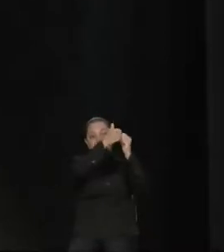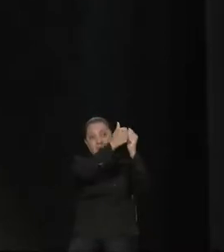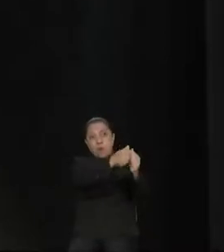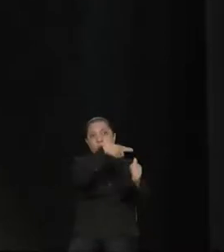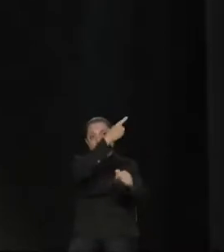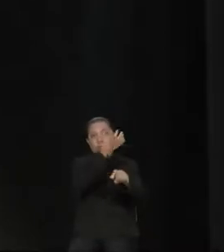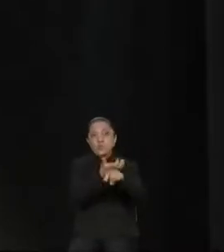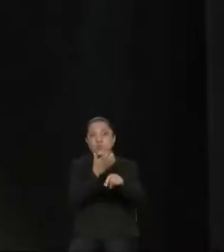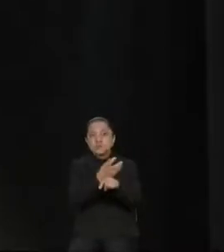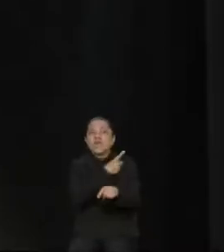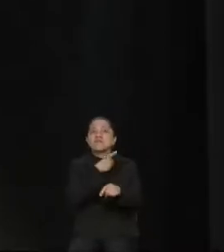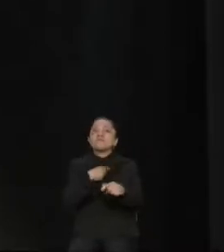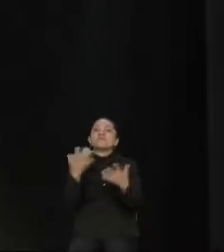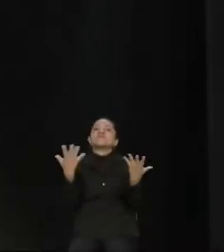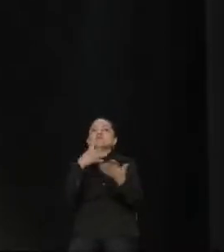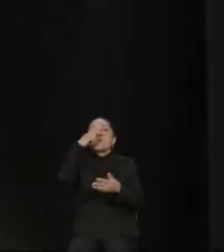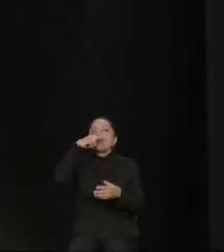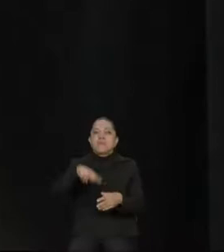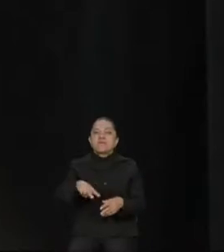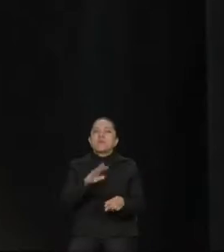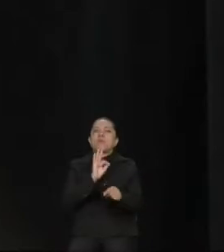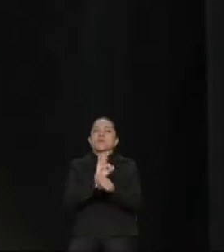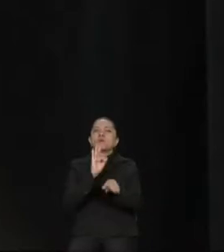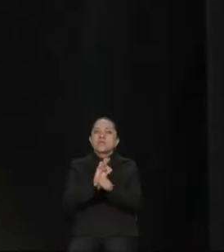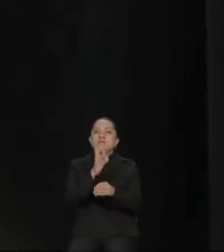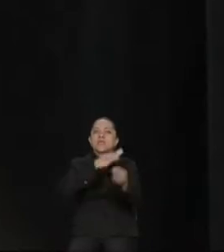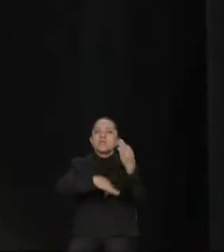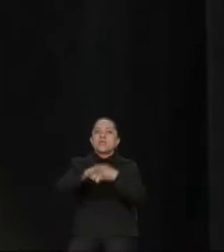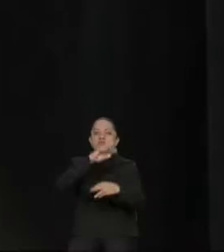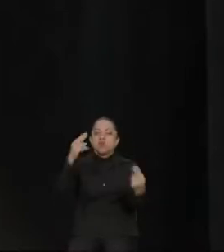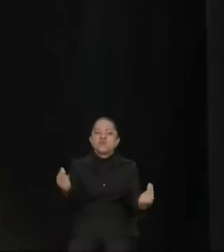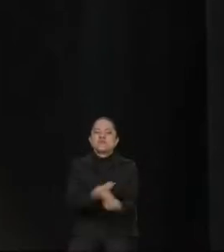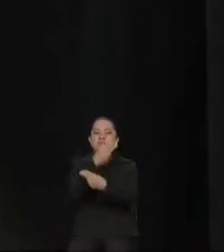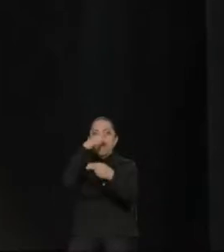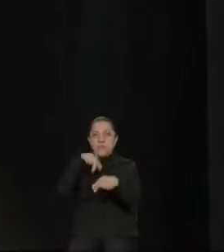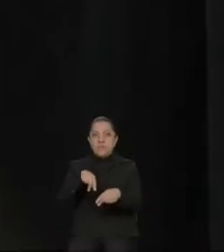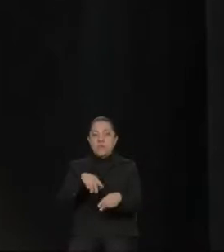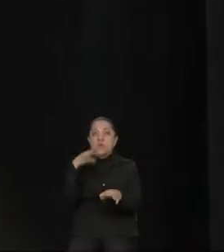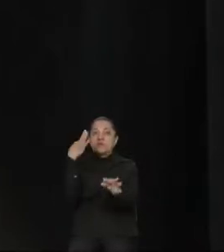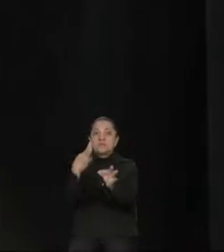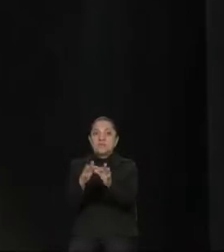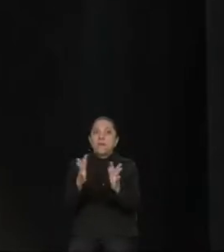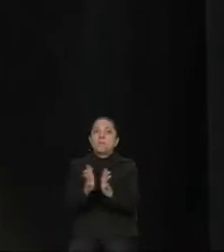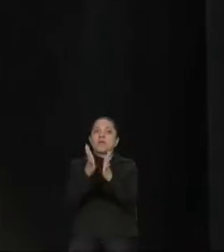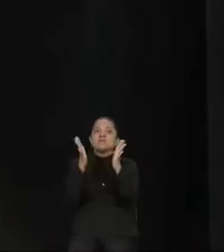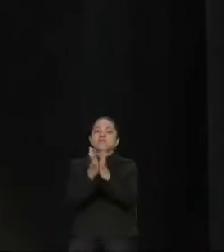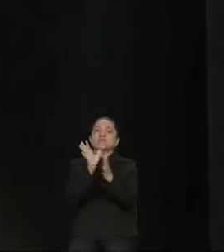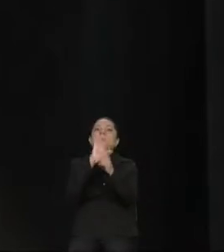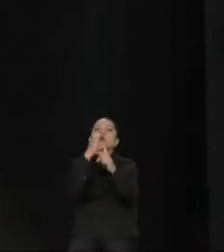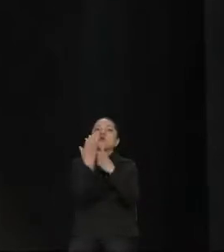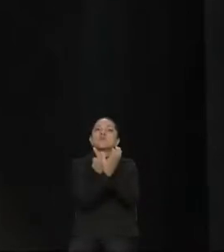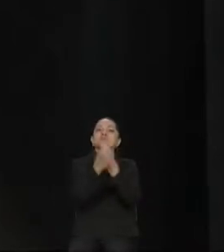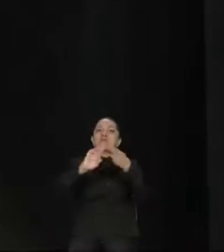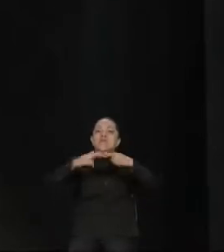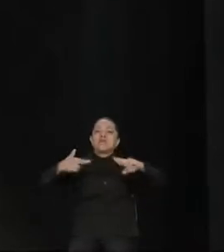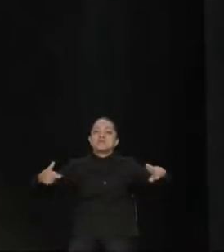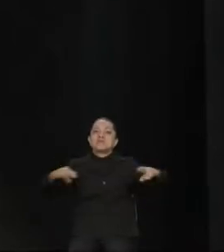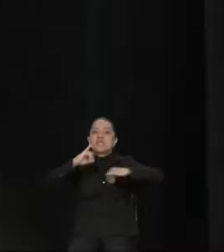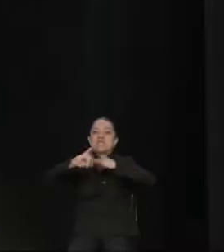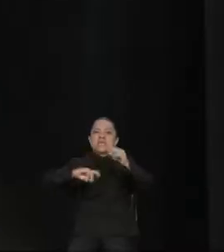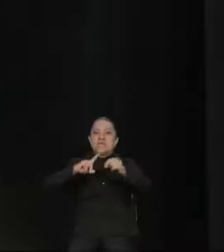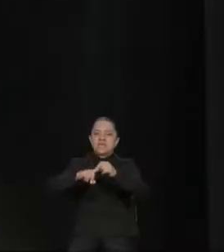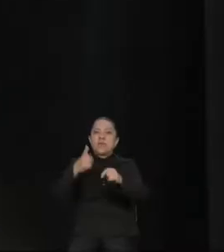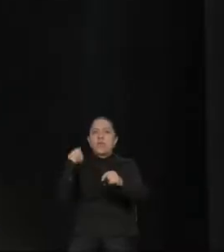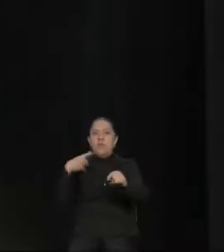proteger a nuestros conacionales. Concretamente, también me interesa participar en la Comisión de Relaciones Internacionales para poder sumarme a